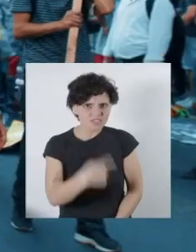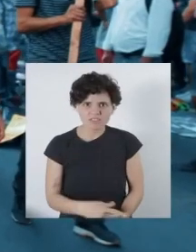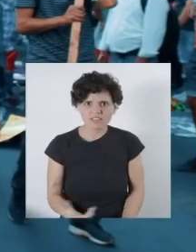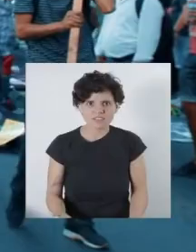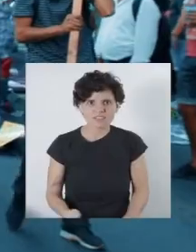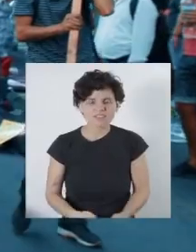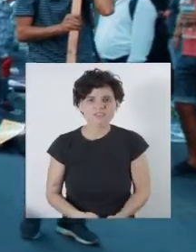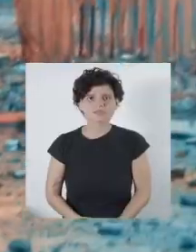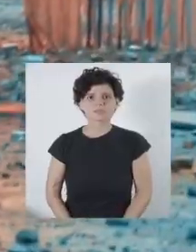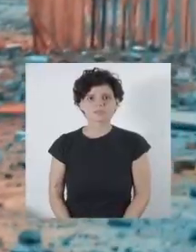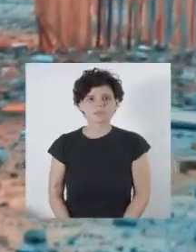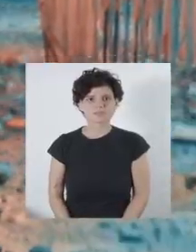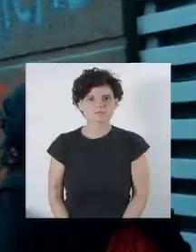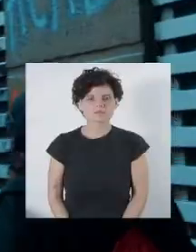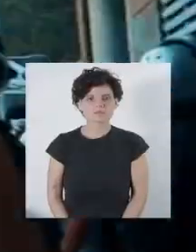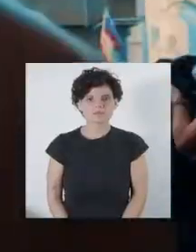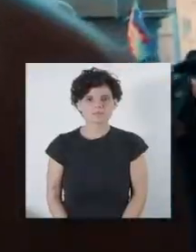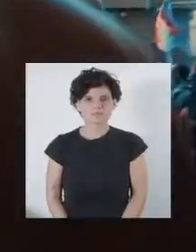sirves.